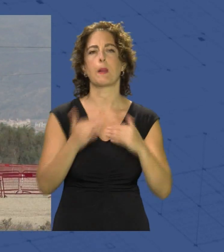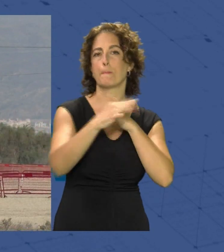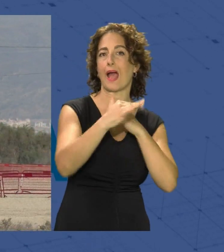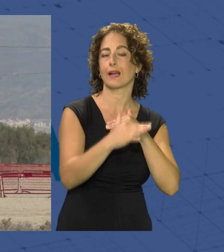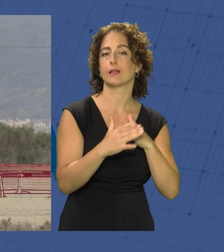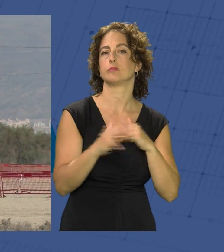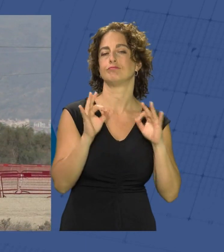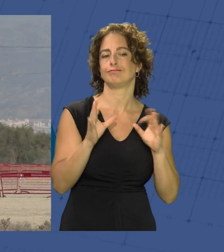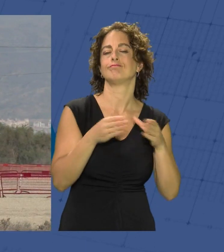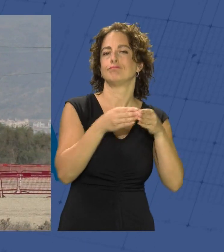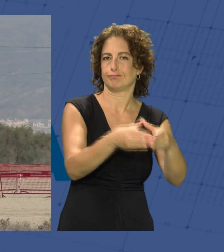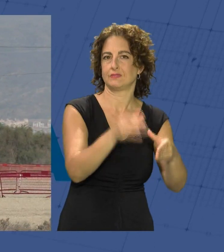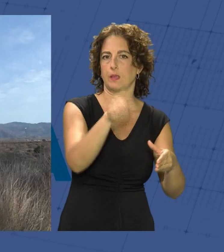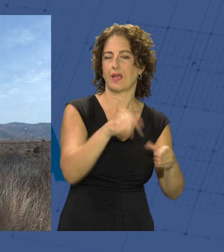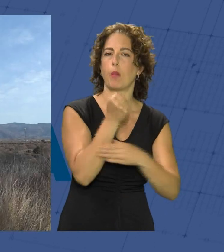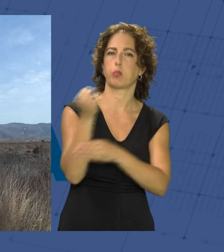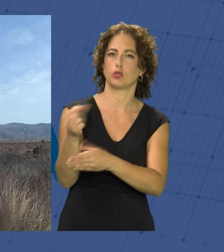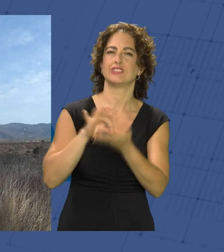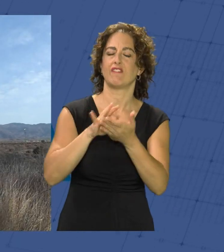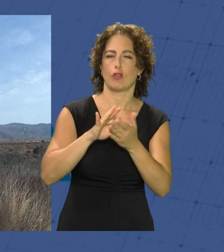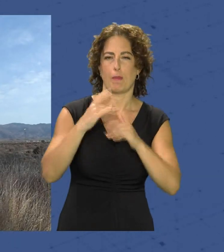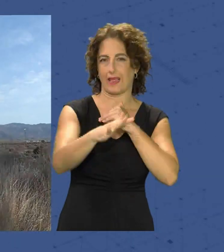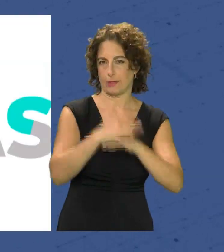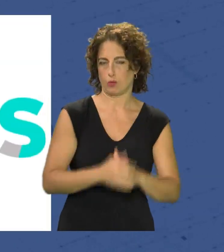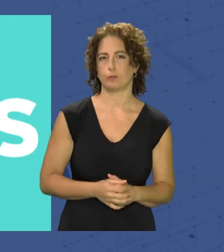dispositivo contará además con el apoyo del servicio marítimo